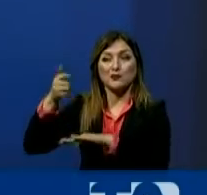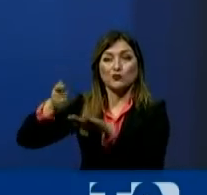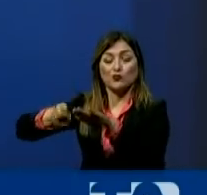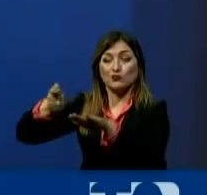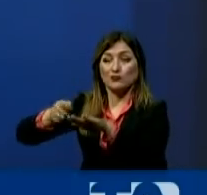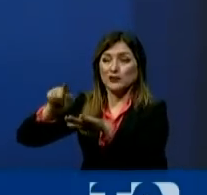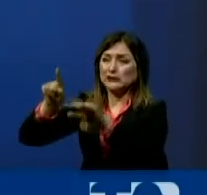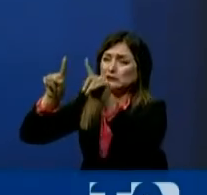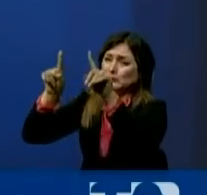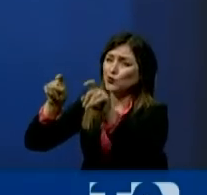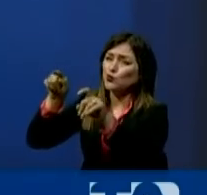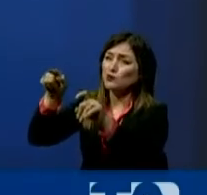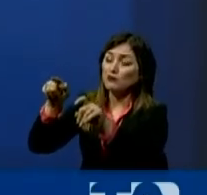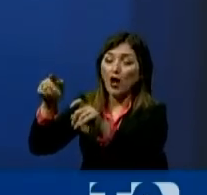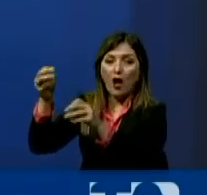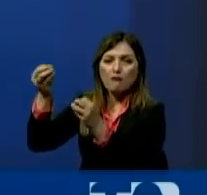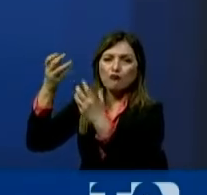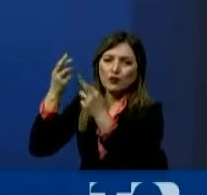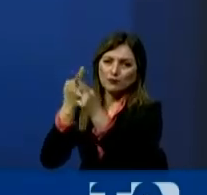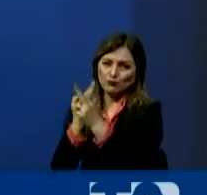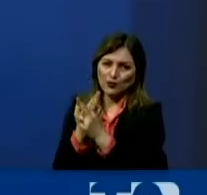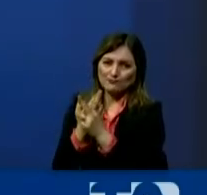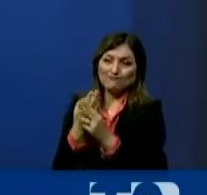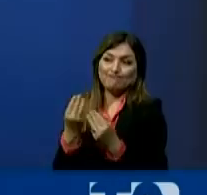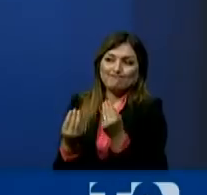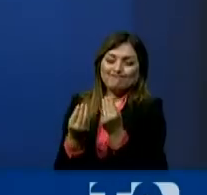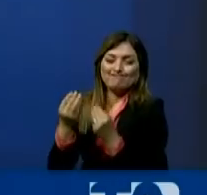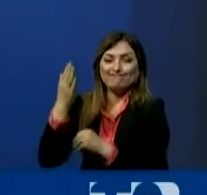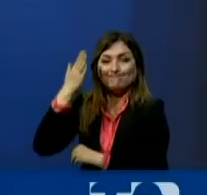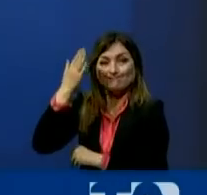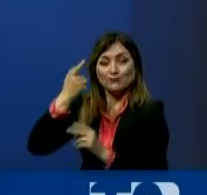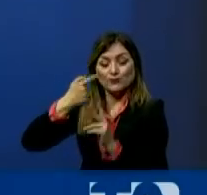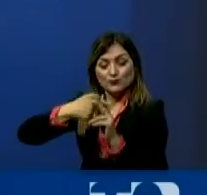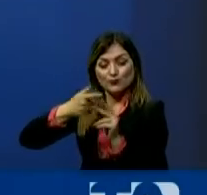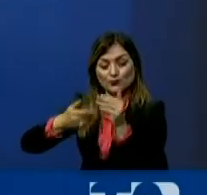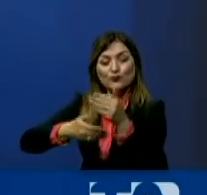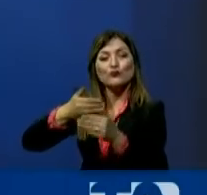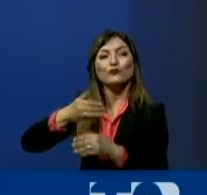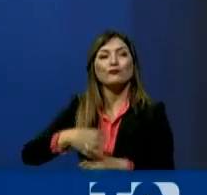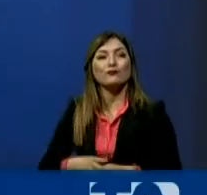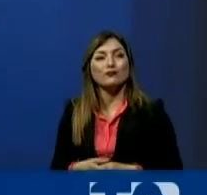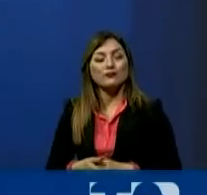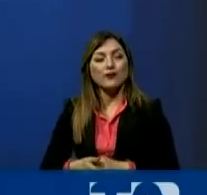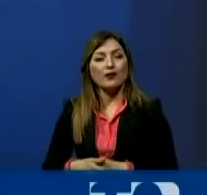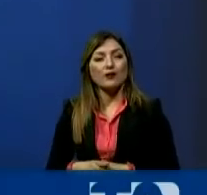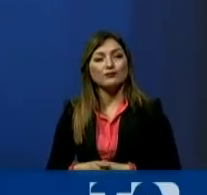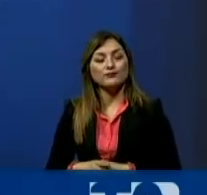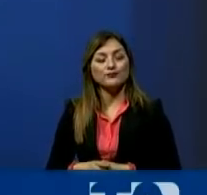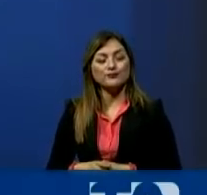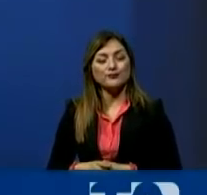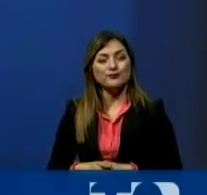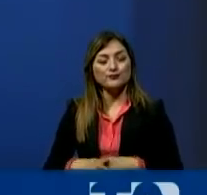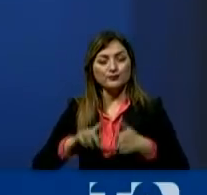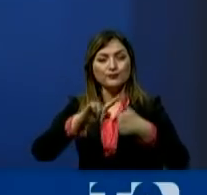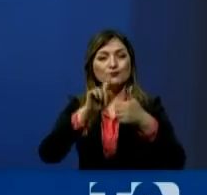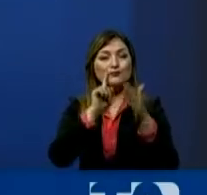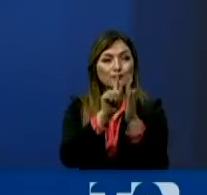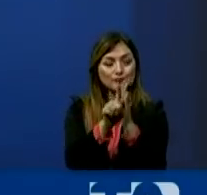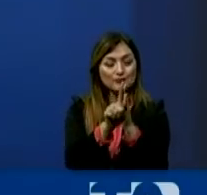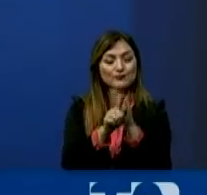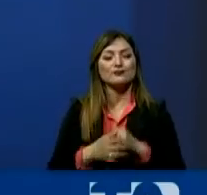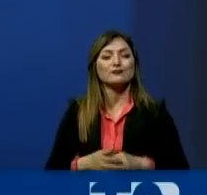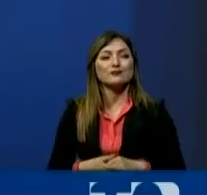al Procurador General del Estado y hoy sabemos por dónde tiene que iniciar el procedimiento, que es primero la